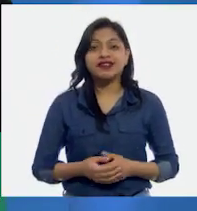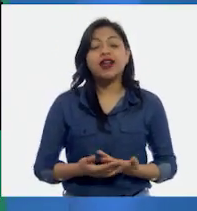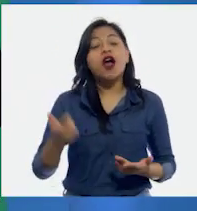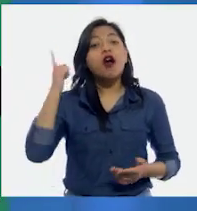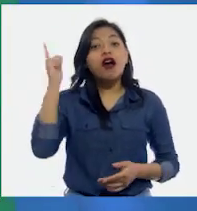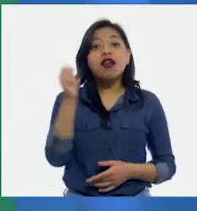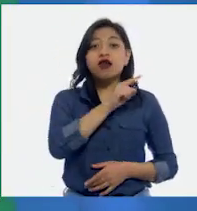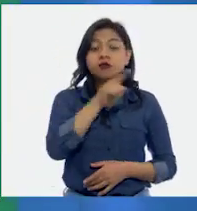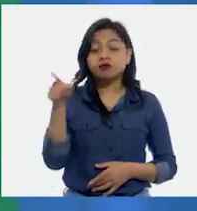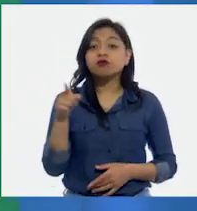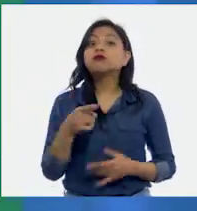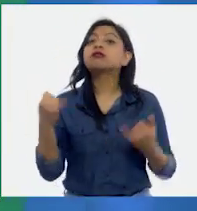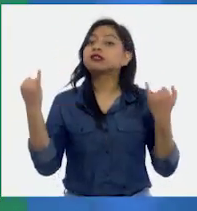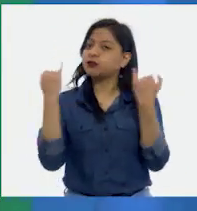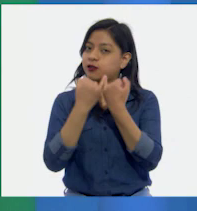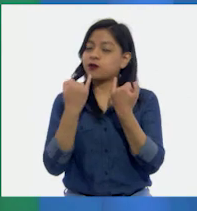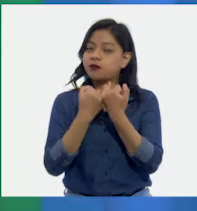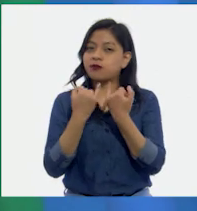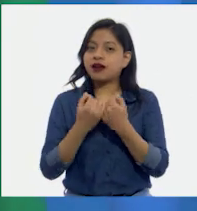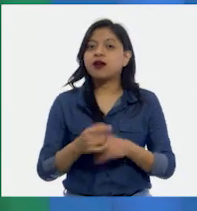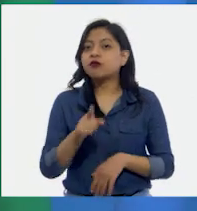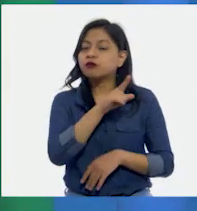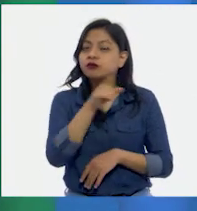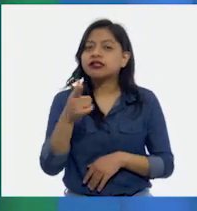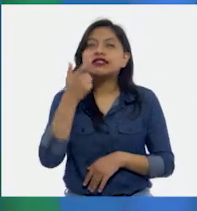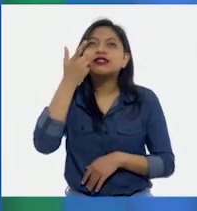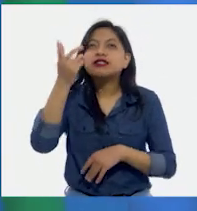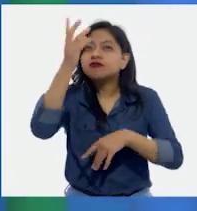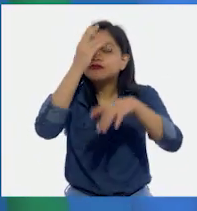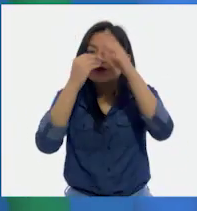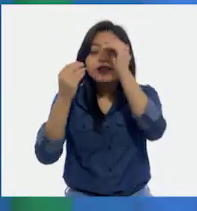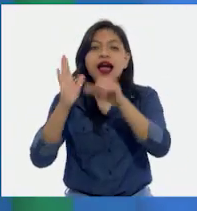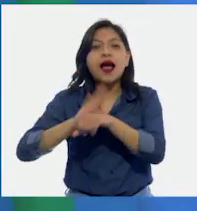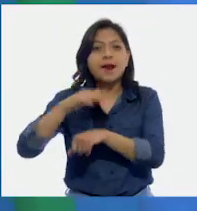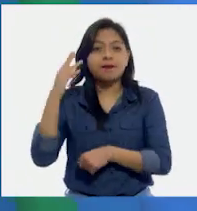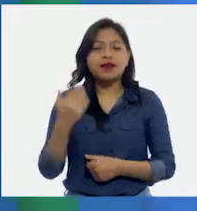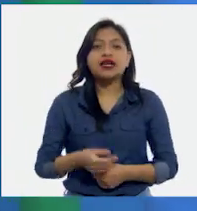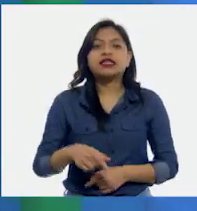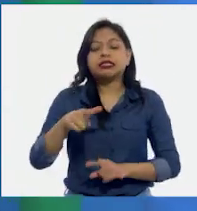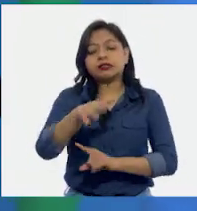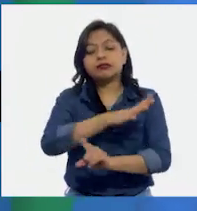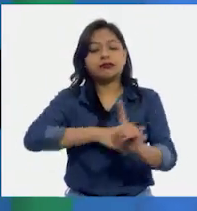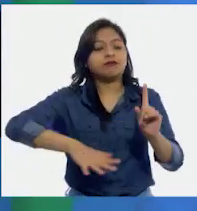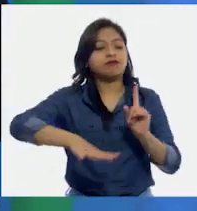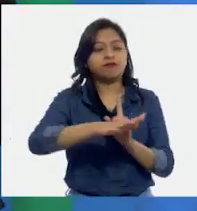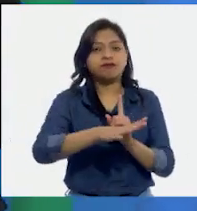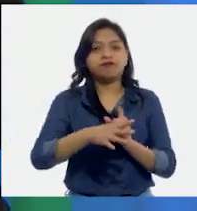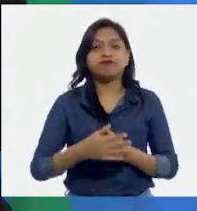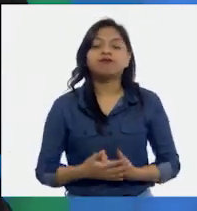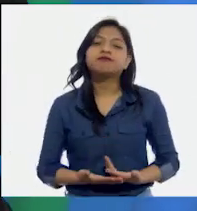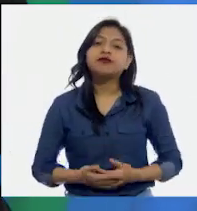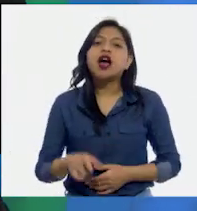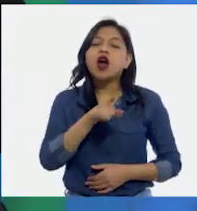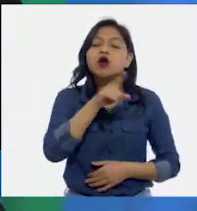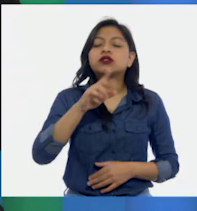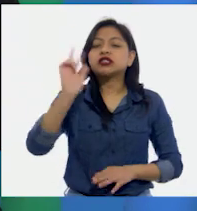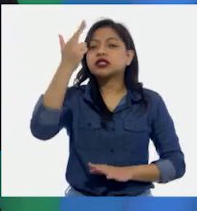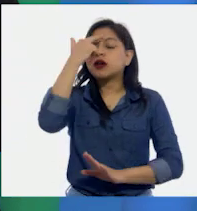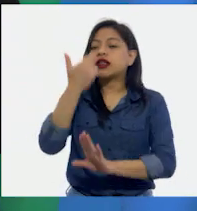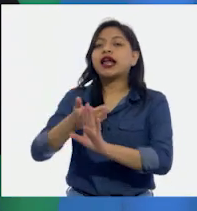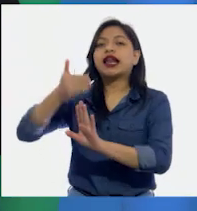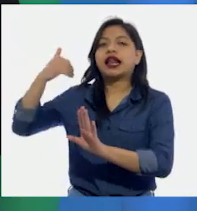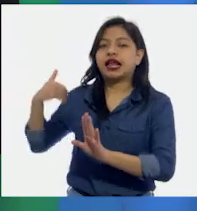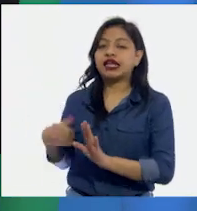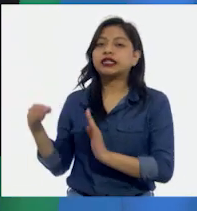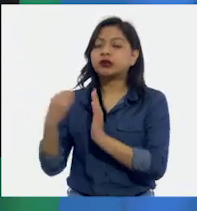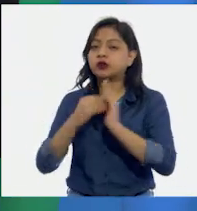espero que ustedes en casa también estén interesados en aprender más acerca de los ecosistemas. Como recordarán en la clase pasada,